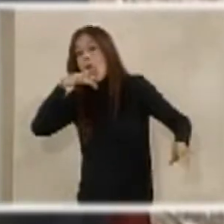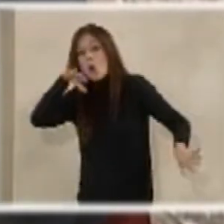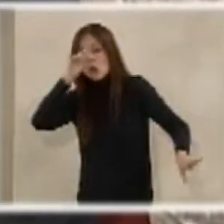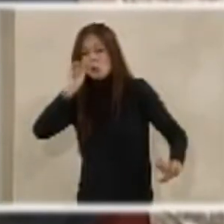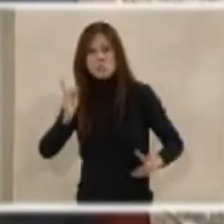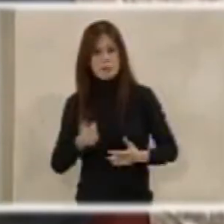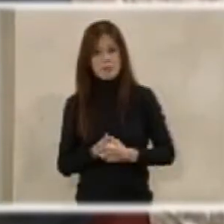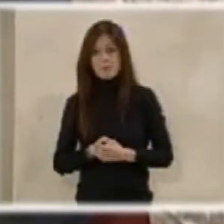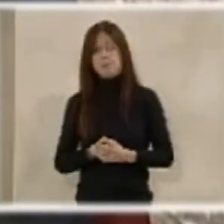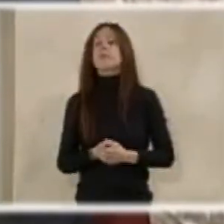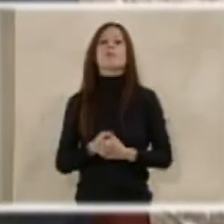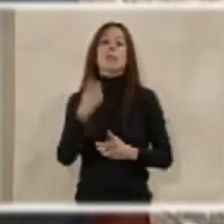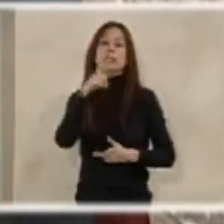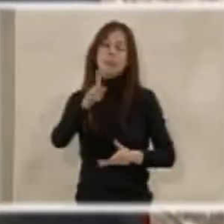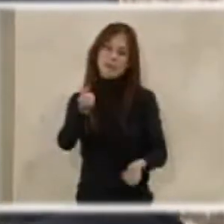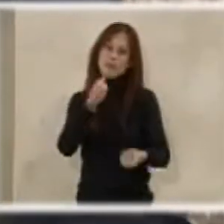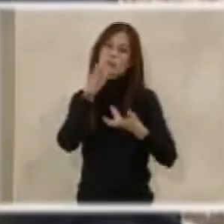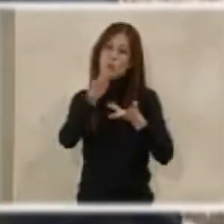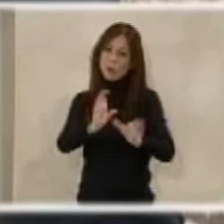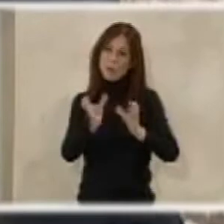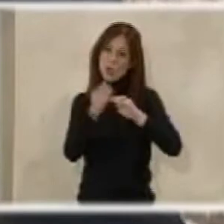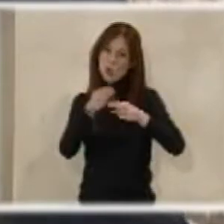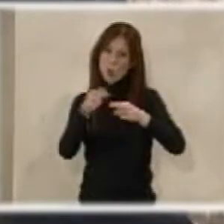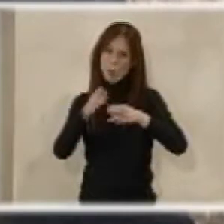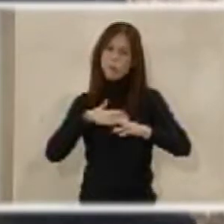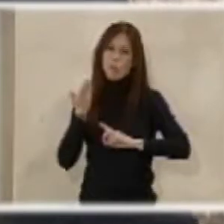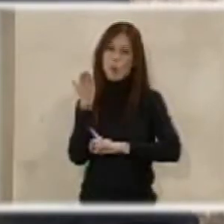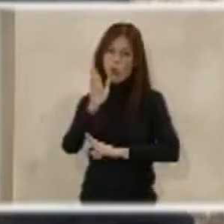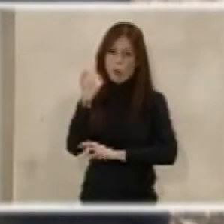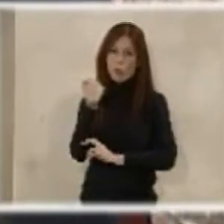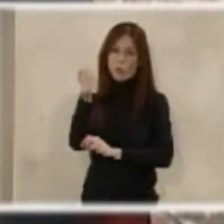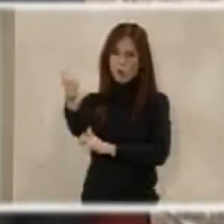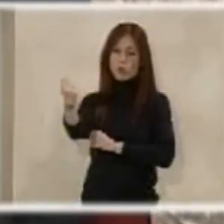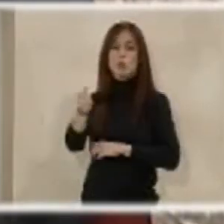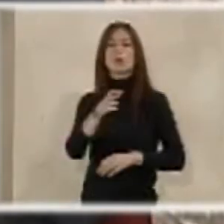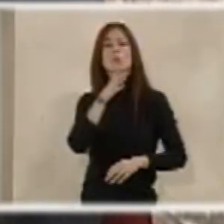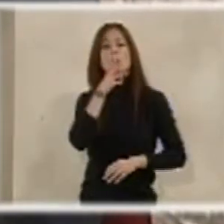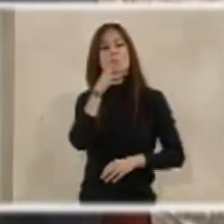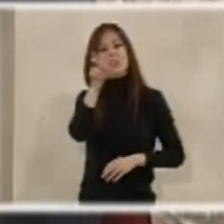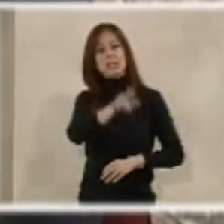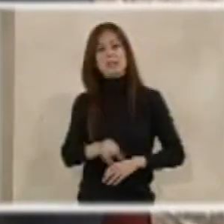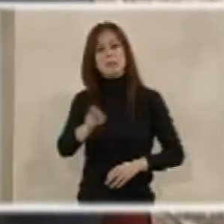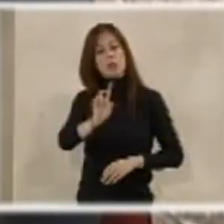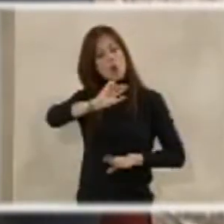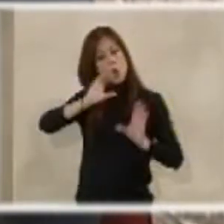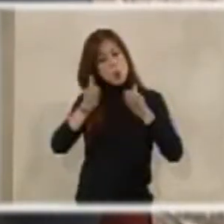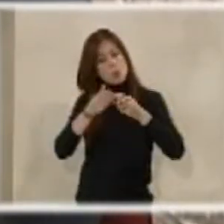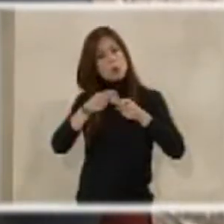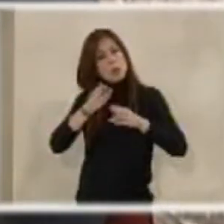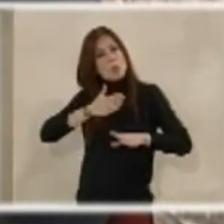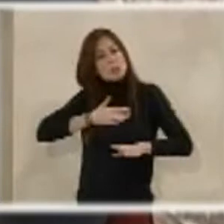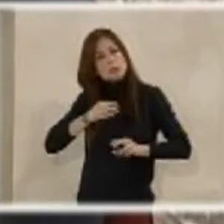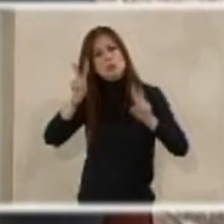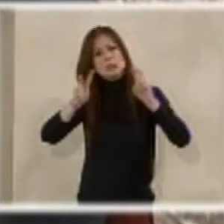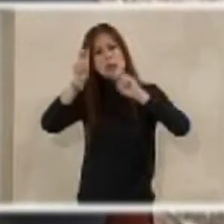procede. Decirle que vamos a apoyar la moción porque, insisto, nosotros es un tema que nos